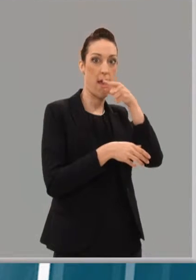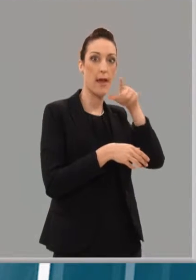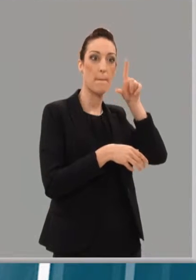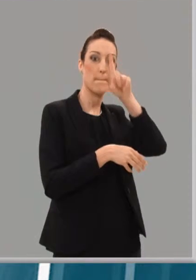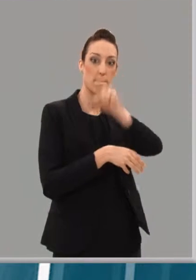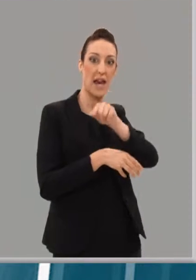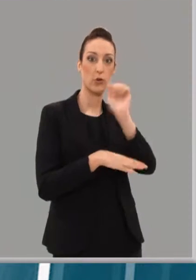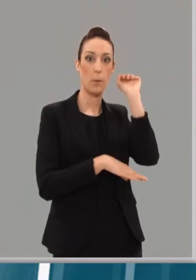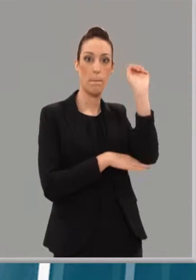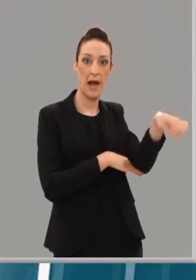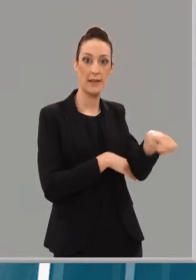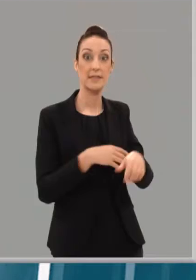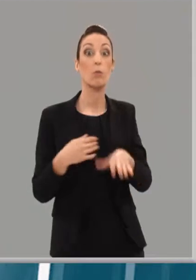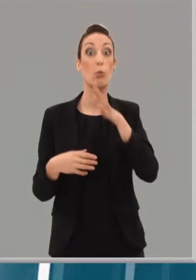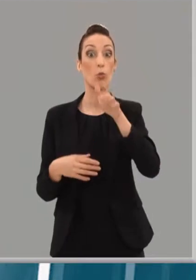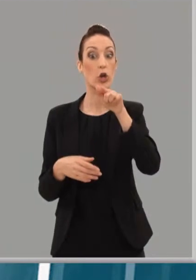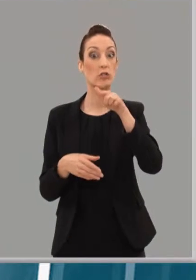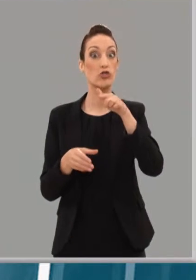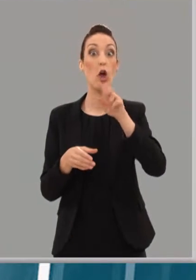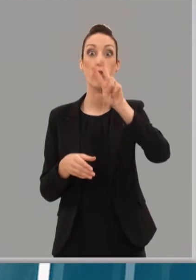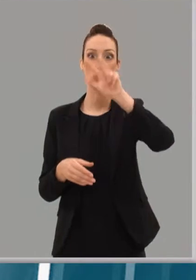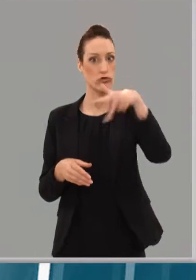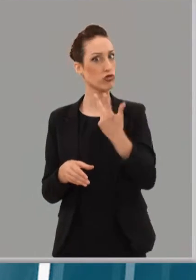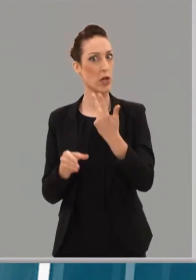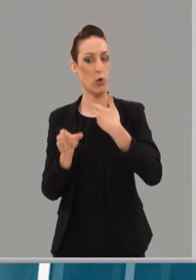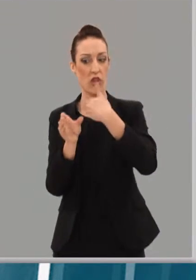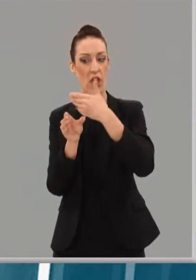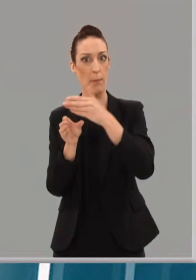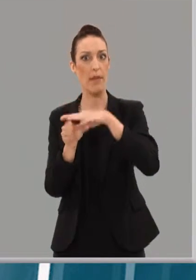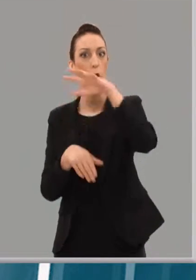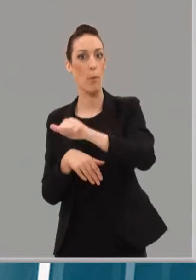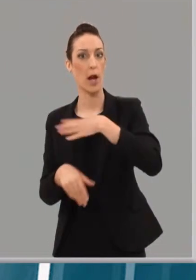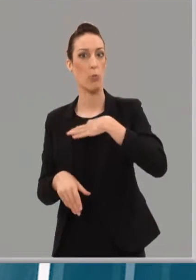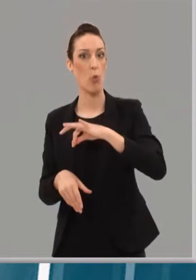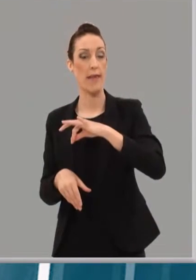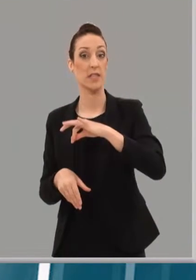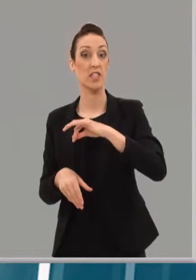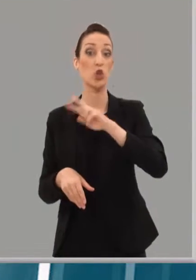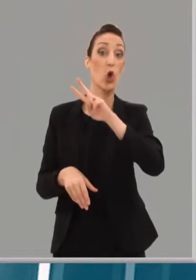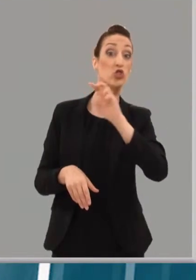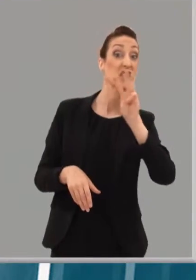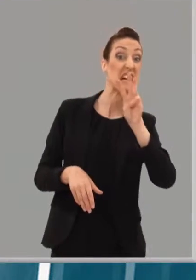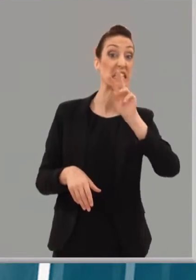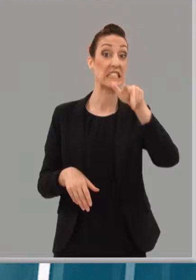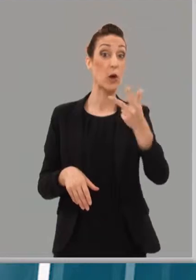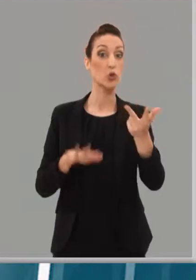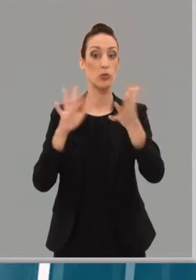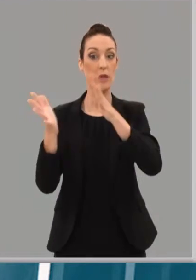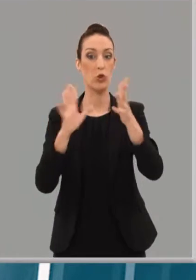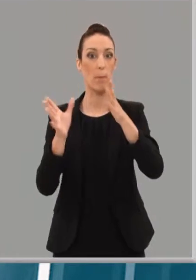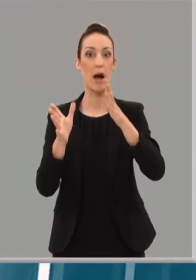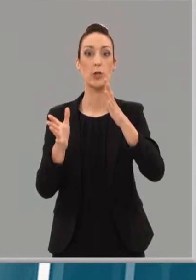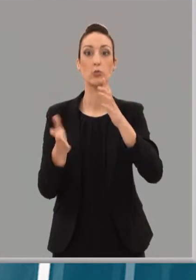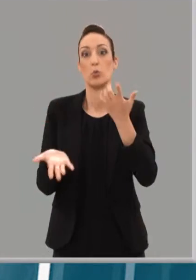Todos los cerveceros van a tener una cerveza a dos euros y a partir de ahí, entre dos y tres euros tendrán otras variedades que